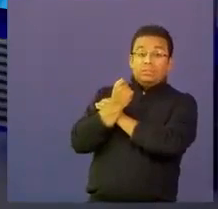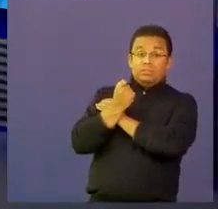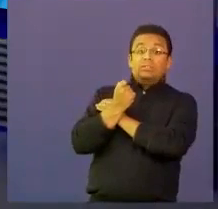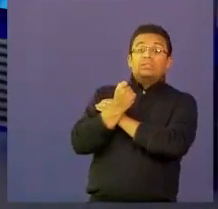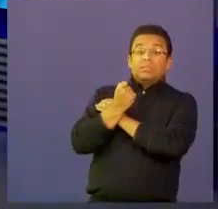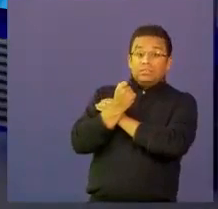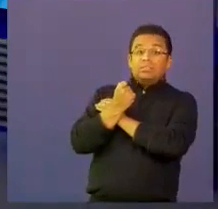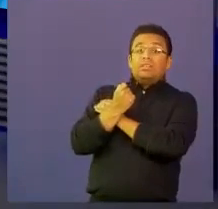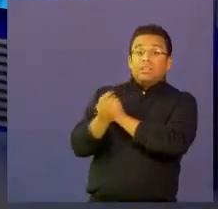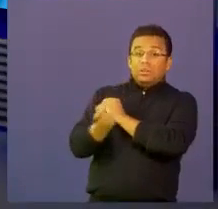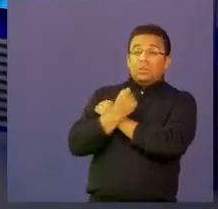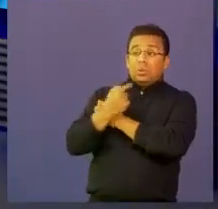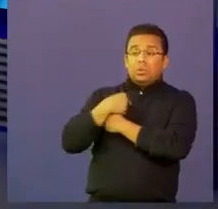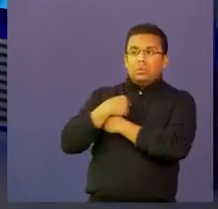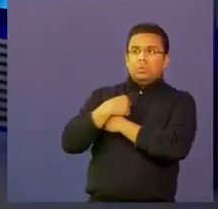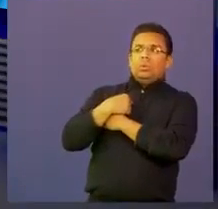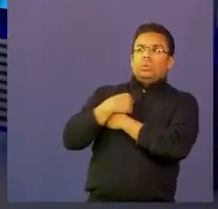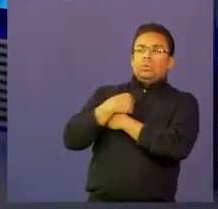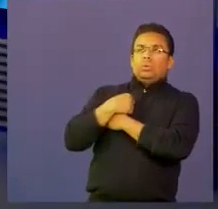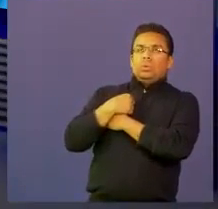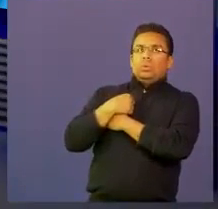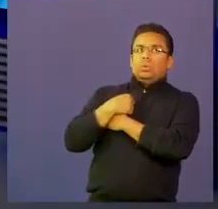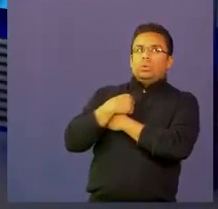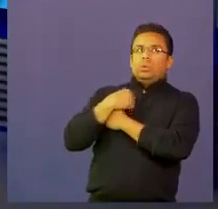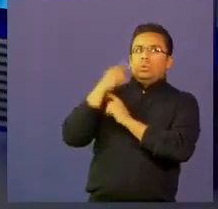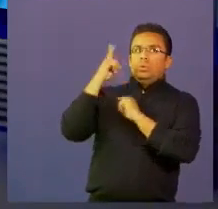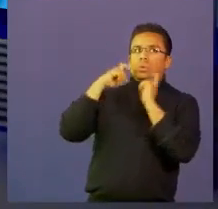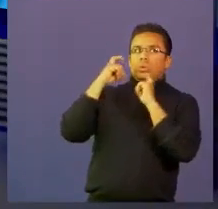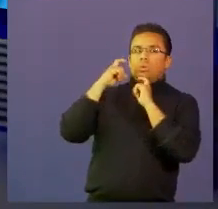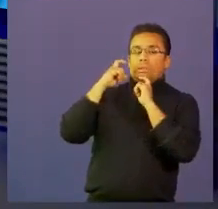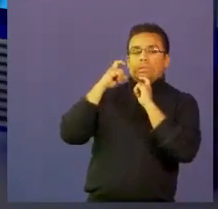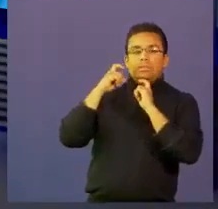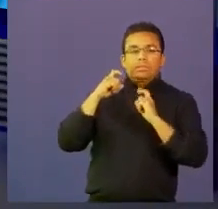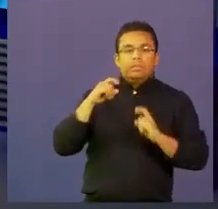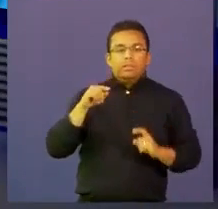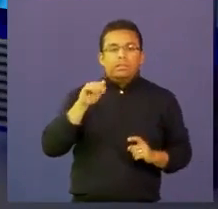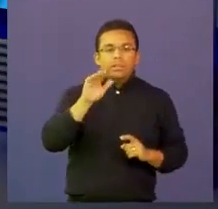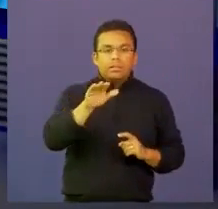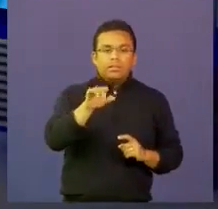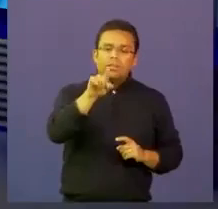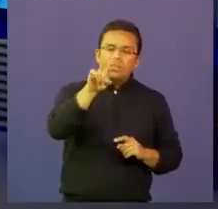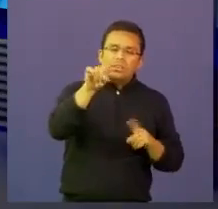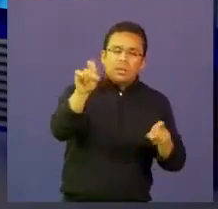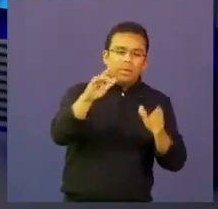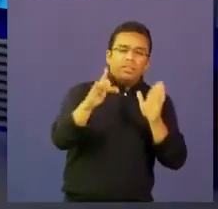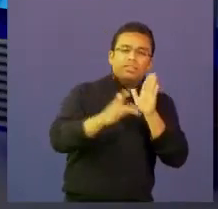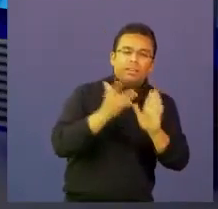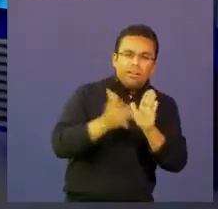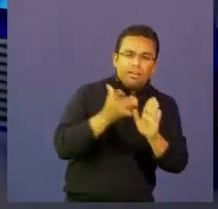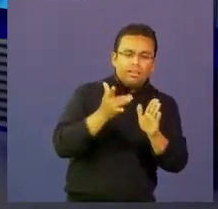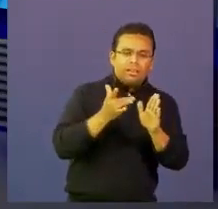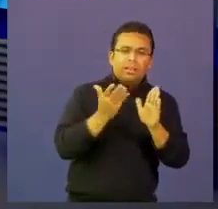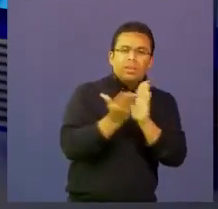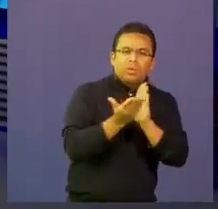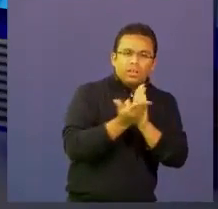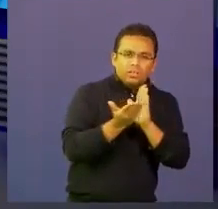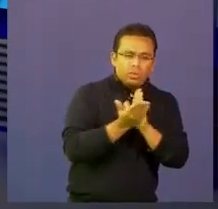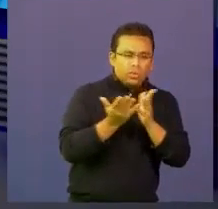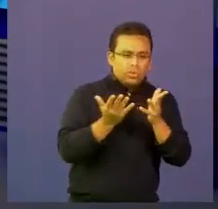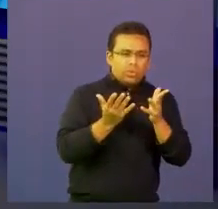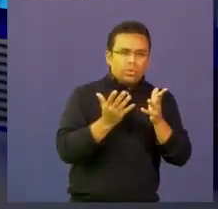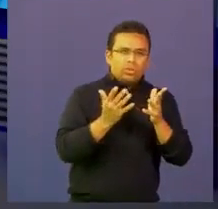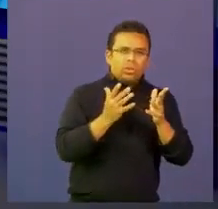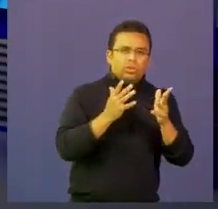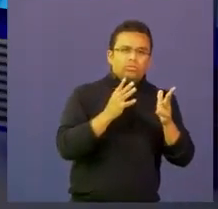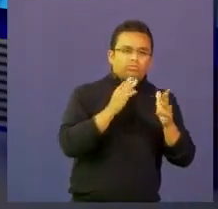crítica fue muy importante para mi vida. Después de esta crítica, ¿cómo ves tú el tema de las tabletas, el tema de la educación, el tema